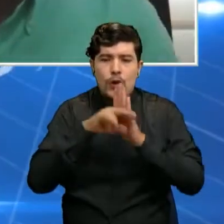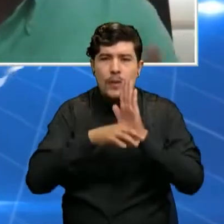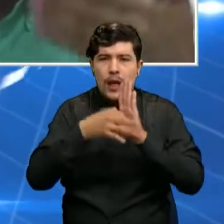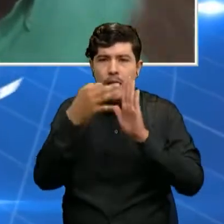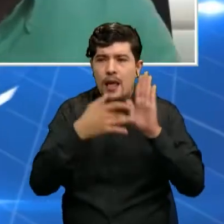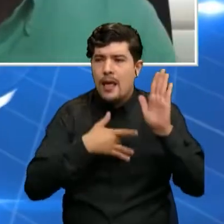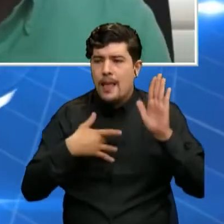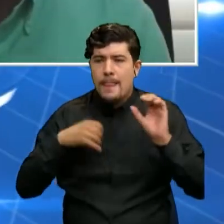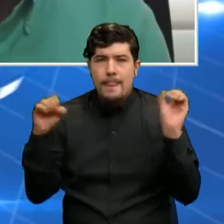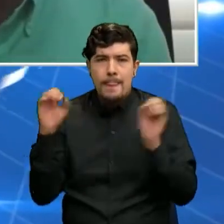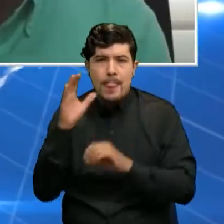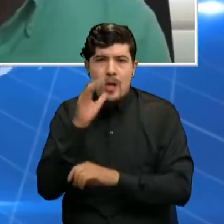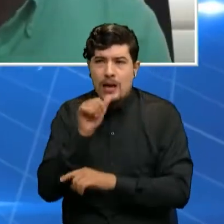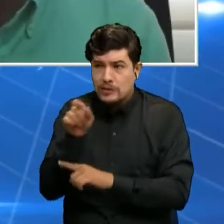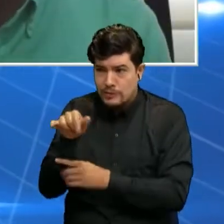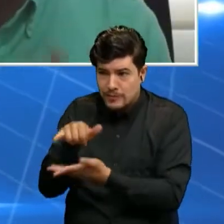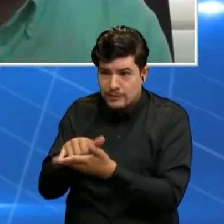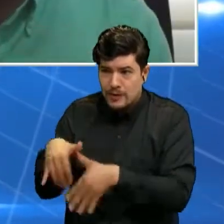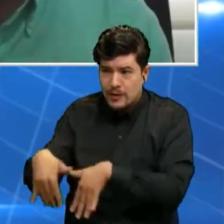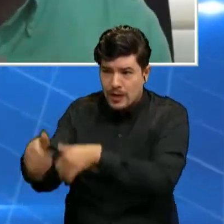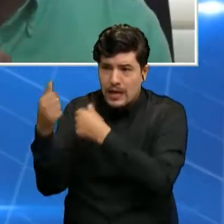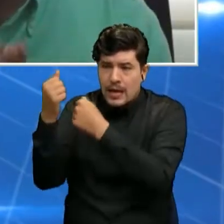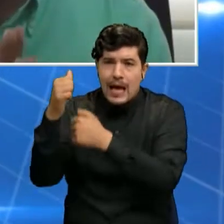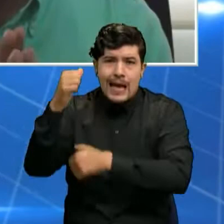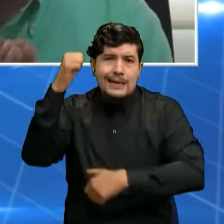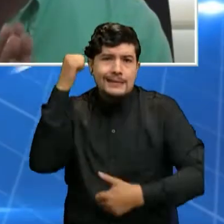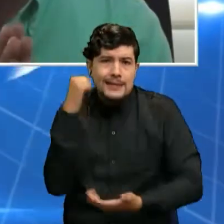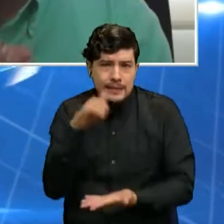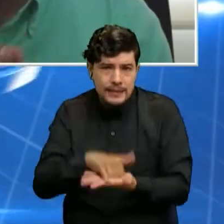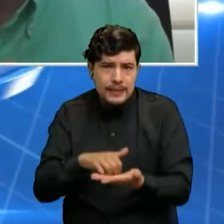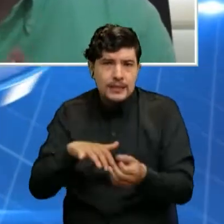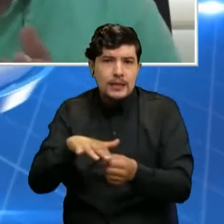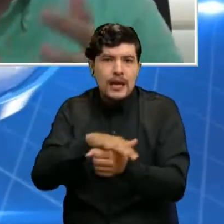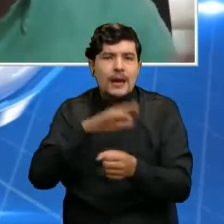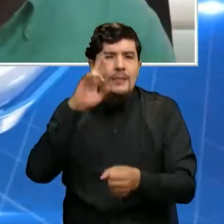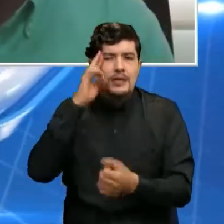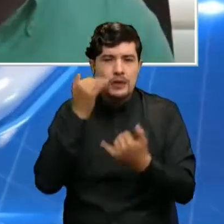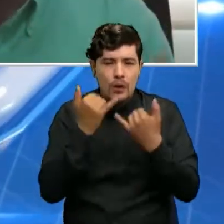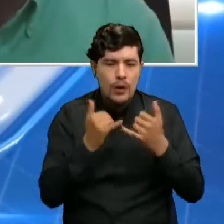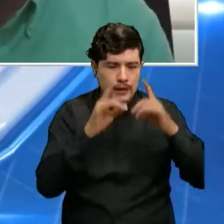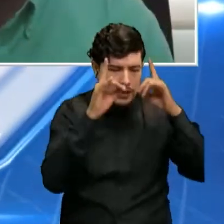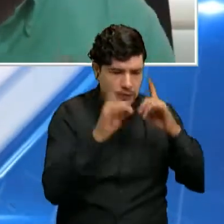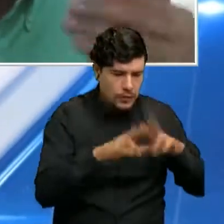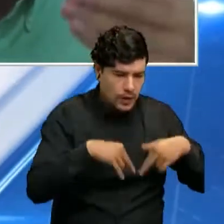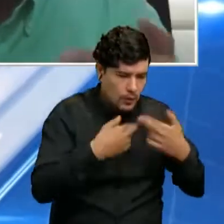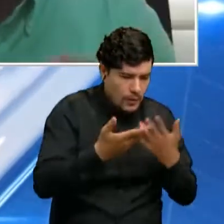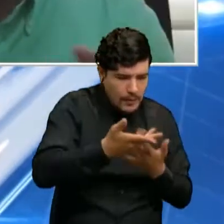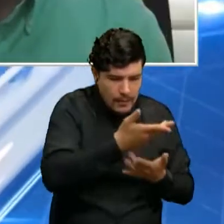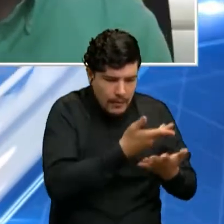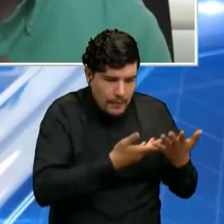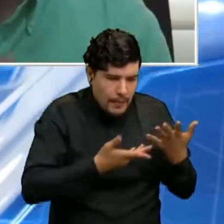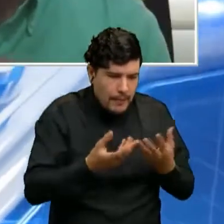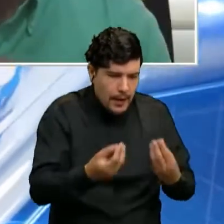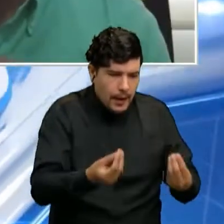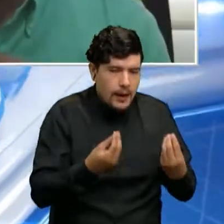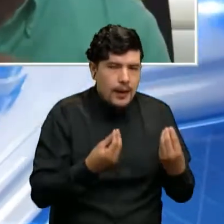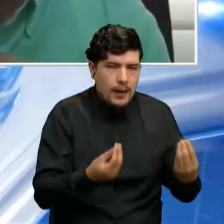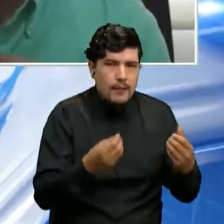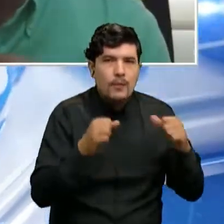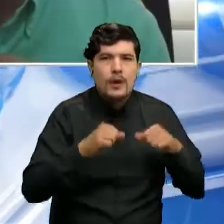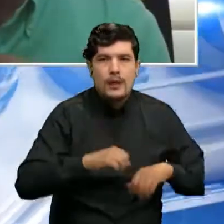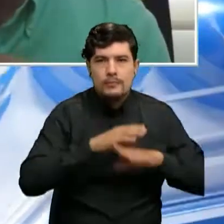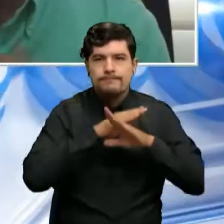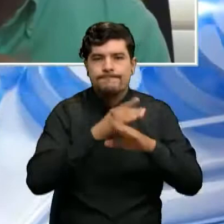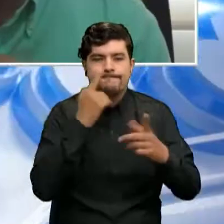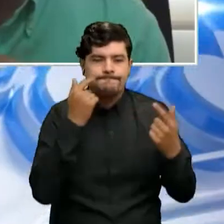con el paro, las protestas, lo volvimos a ver ayer. Entonces, hoy queremos tomar unas decisiones que realmente permitan mitigar un poco esta